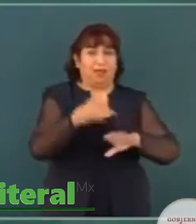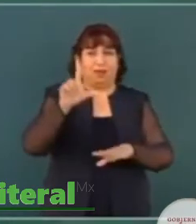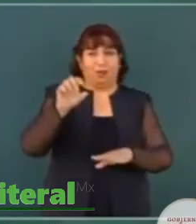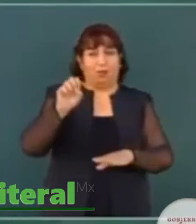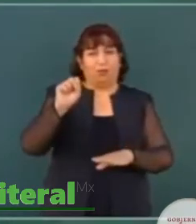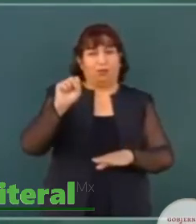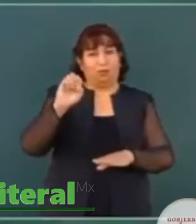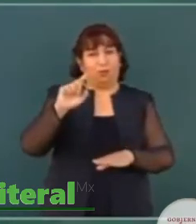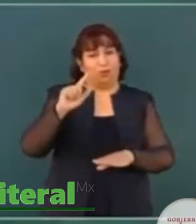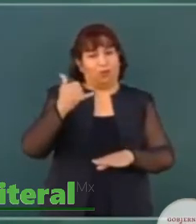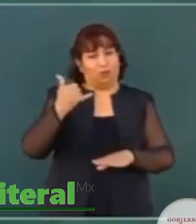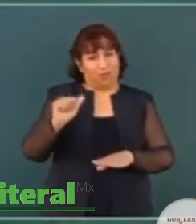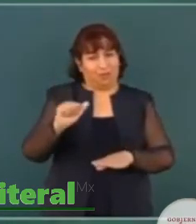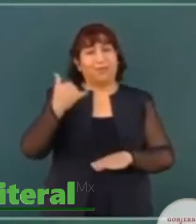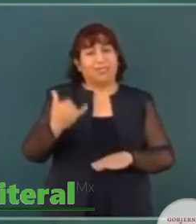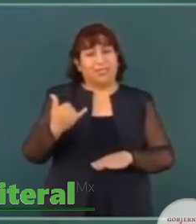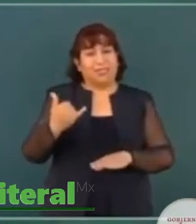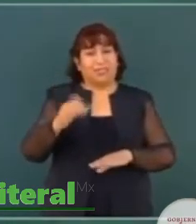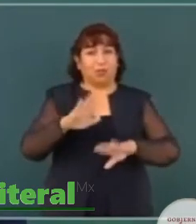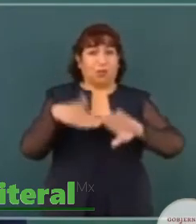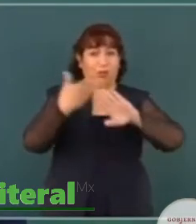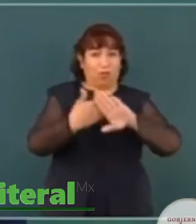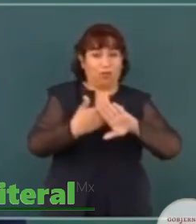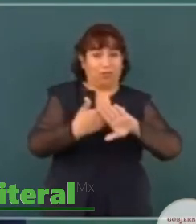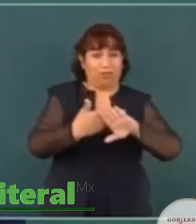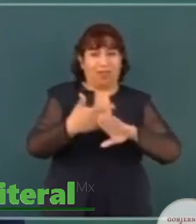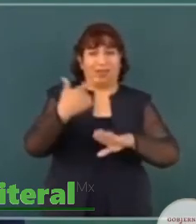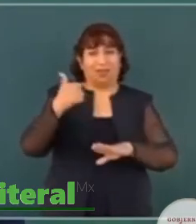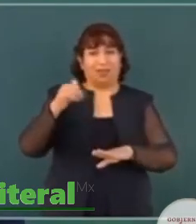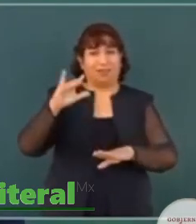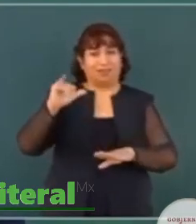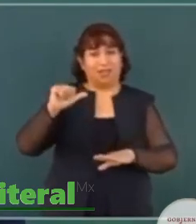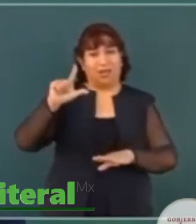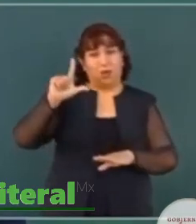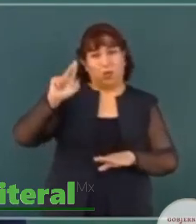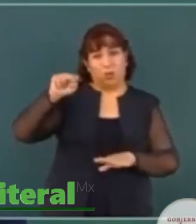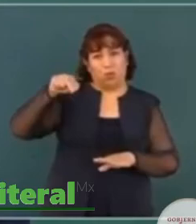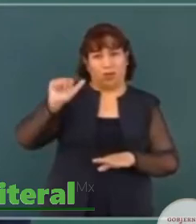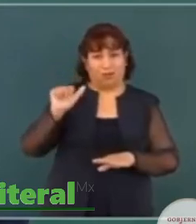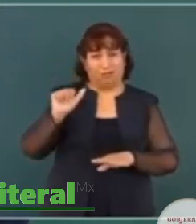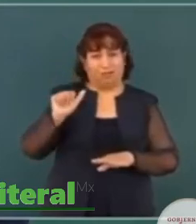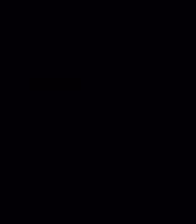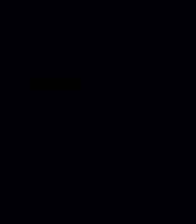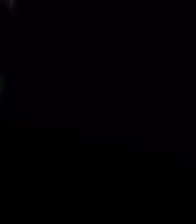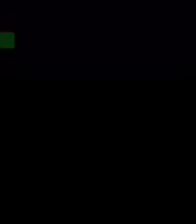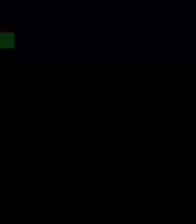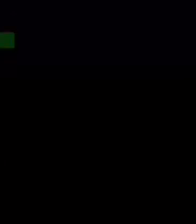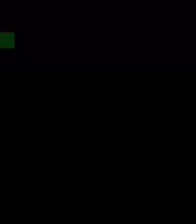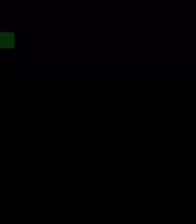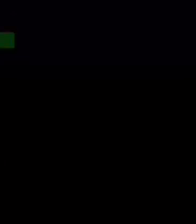y contra García Luna, a fondo.